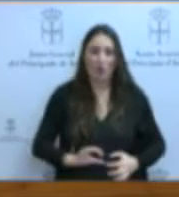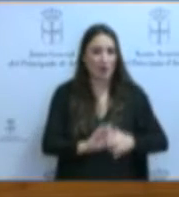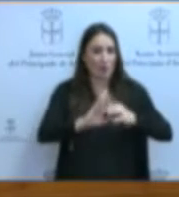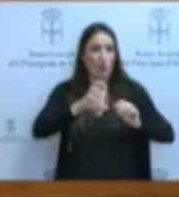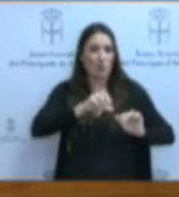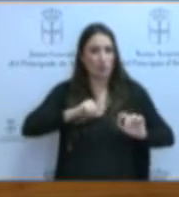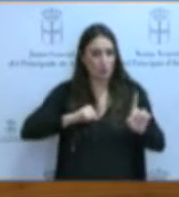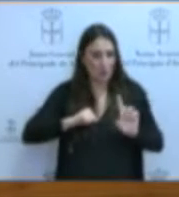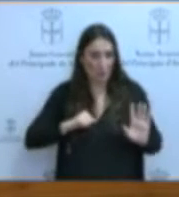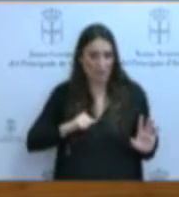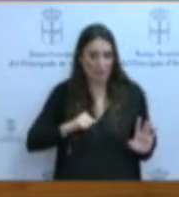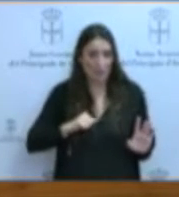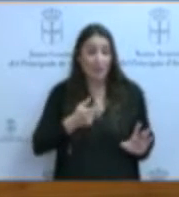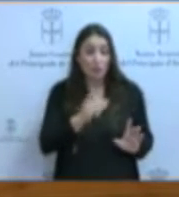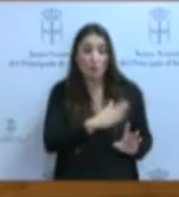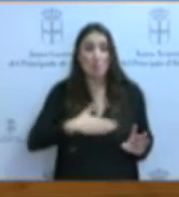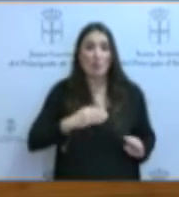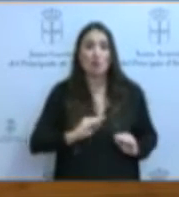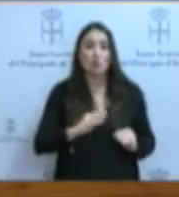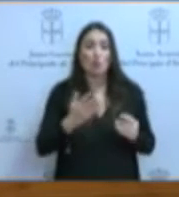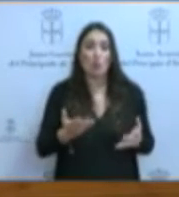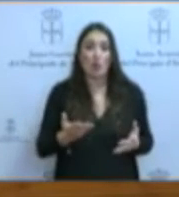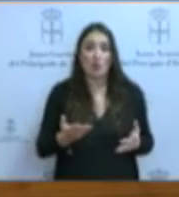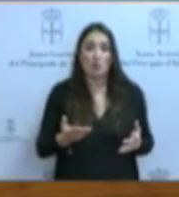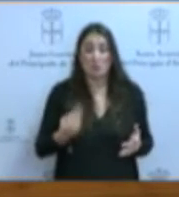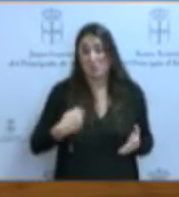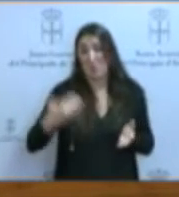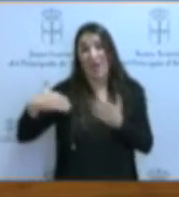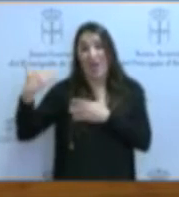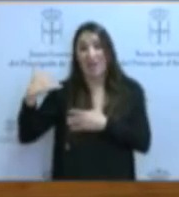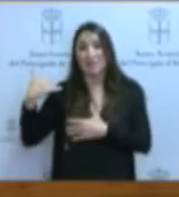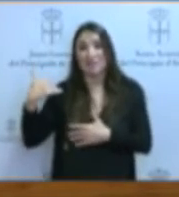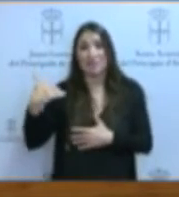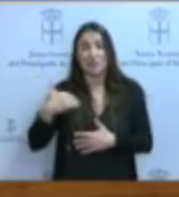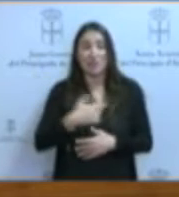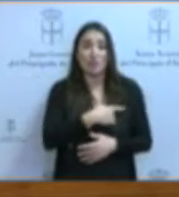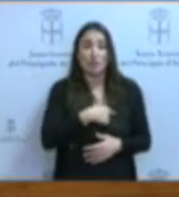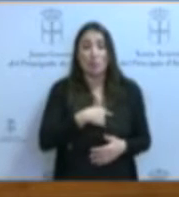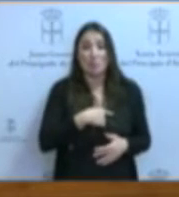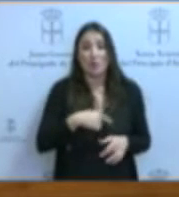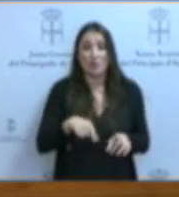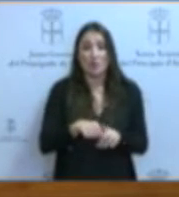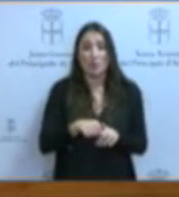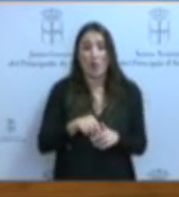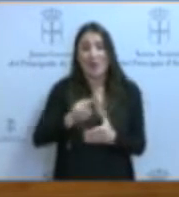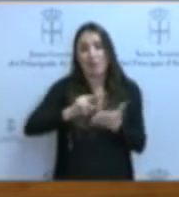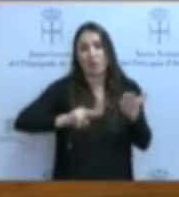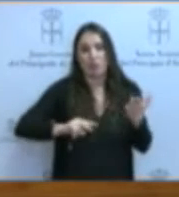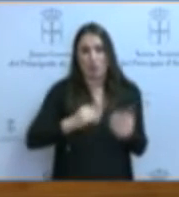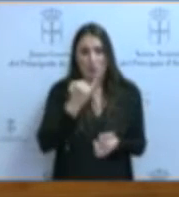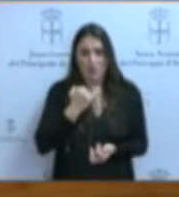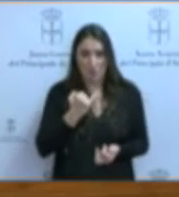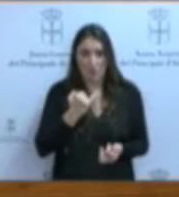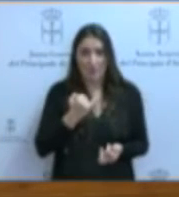y que cumple la función a través de lo que antiguamente se conocía como los lectorados de idiomas. Nos causa